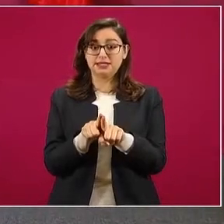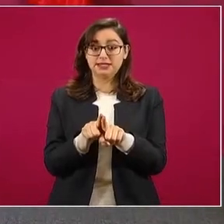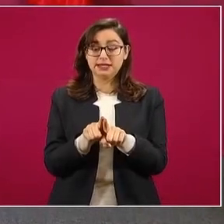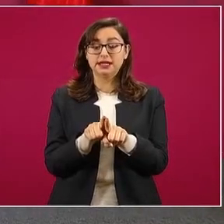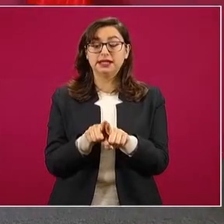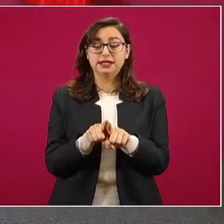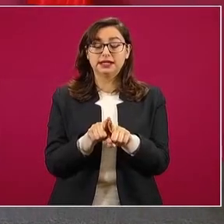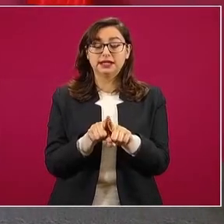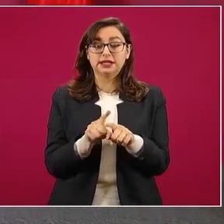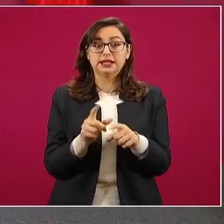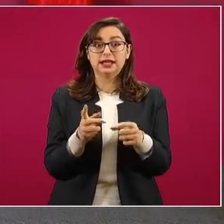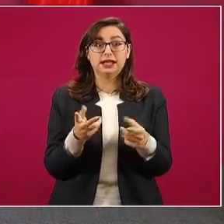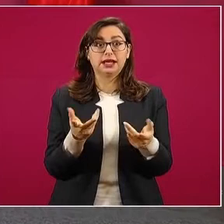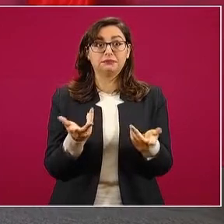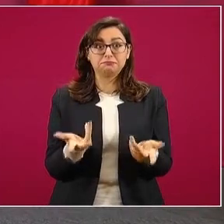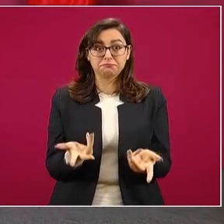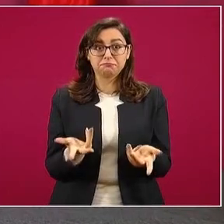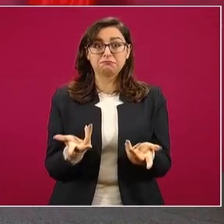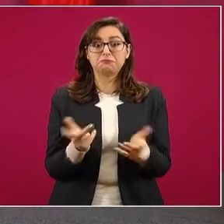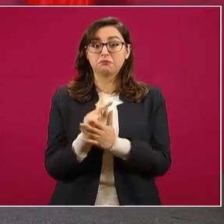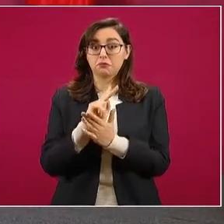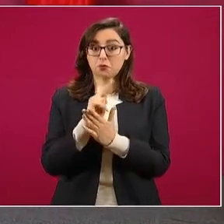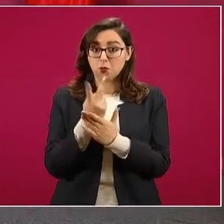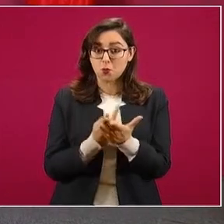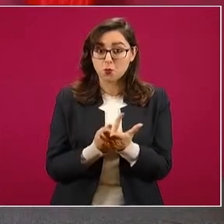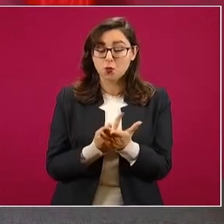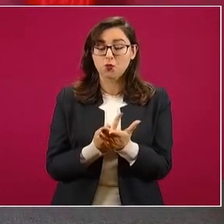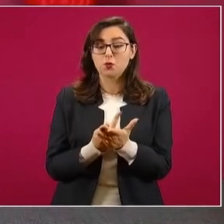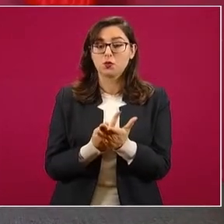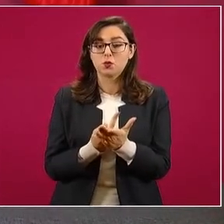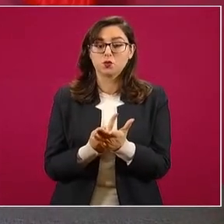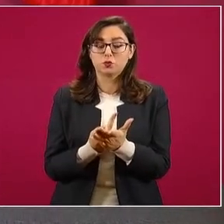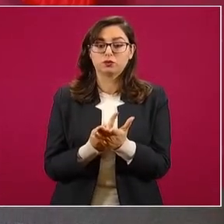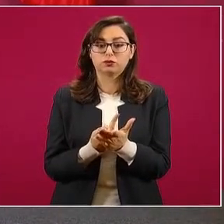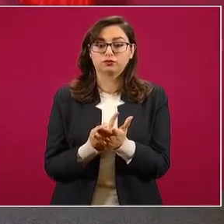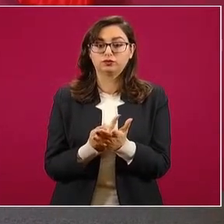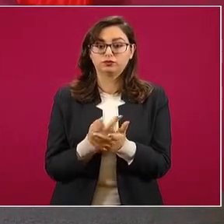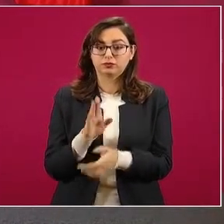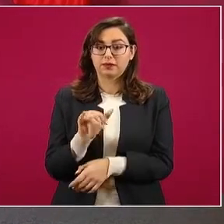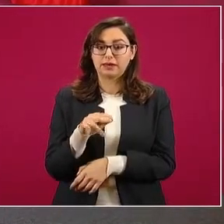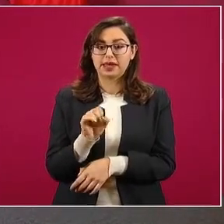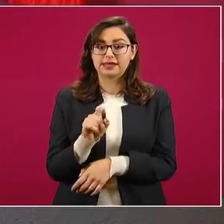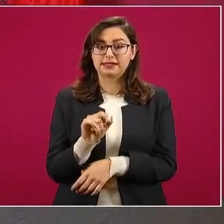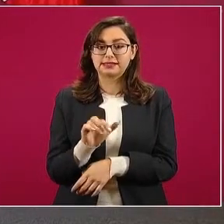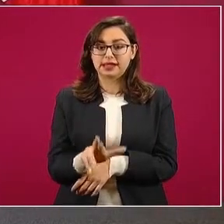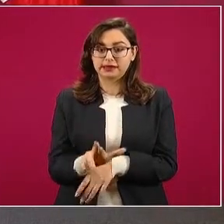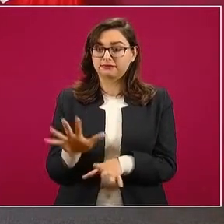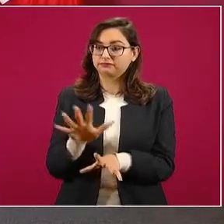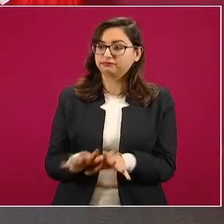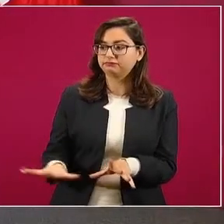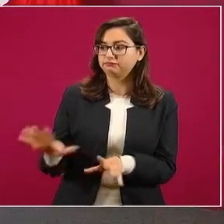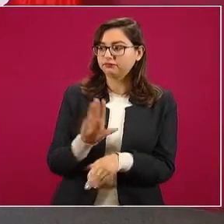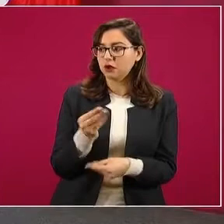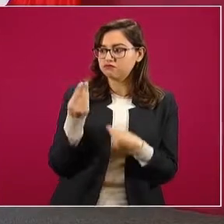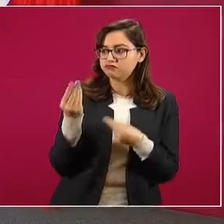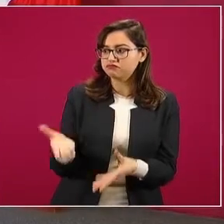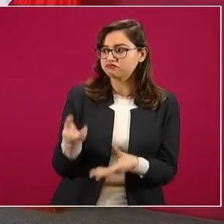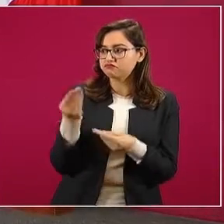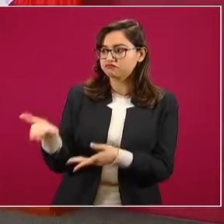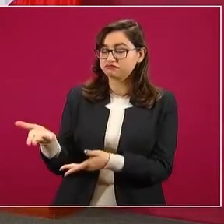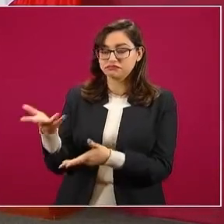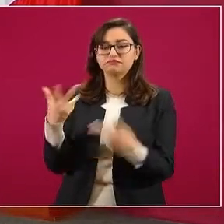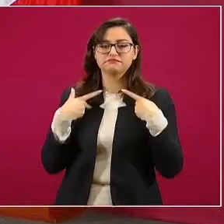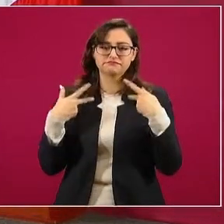los programas de bienestar que la gente nos está dando su apoyo,